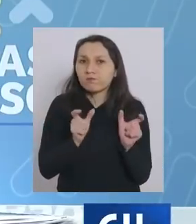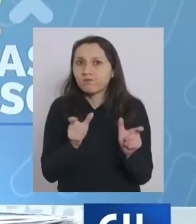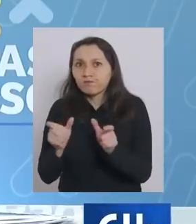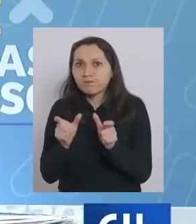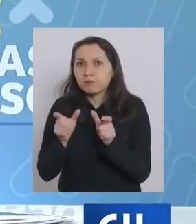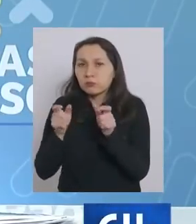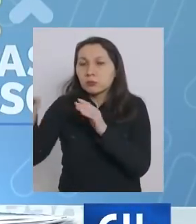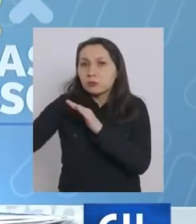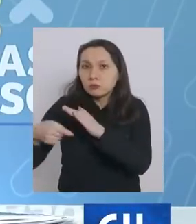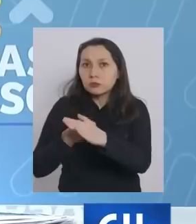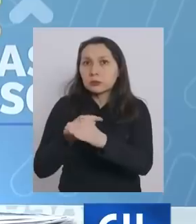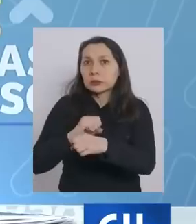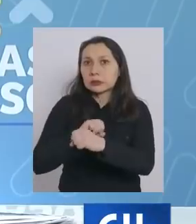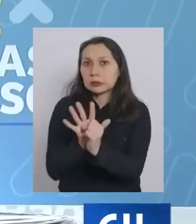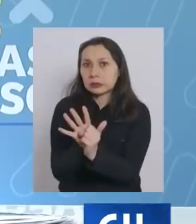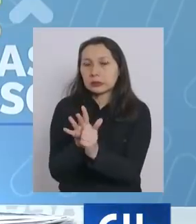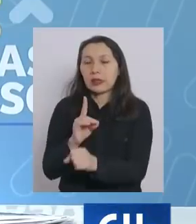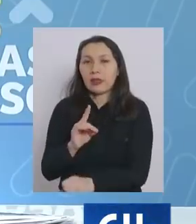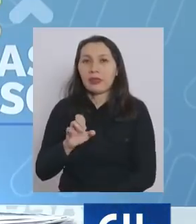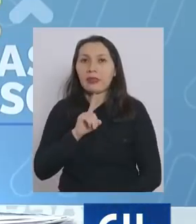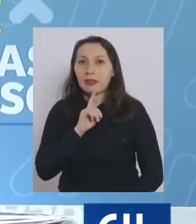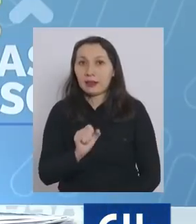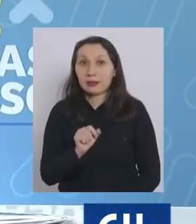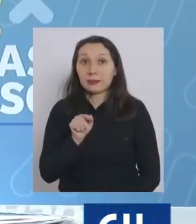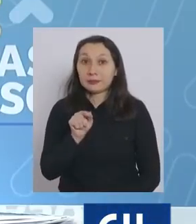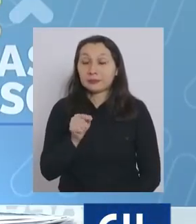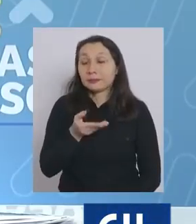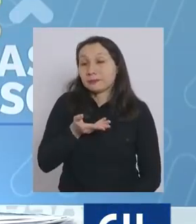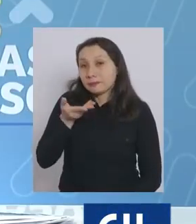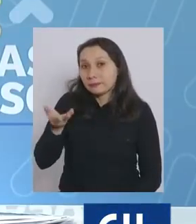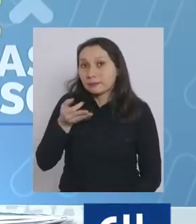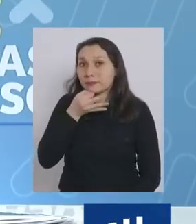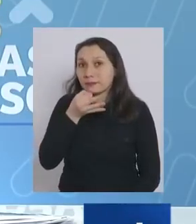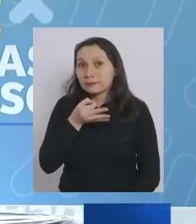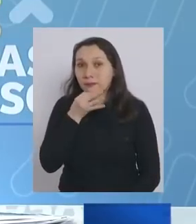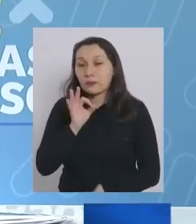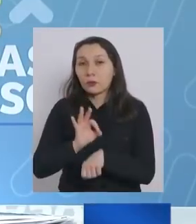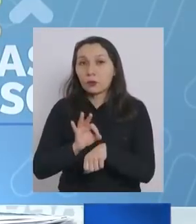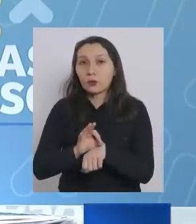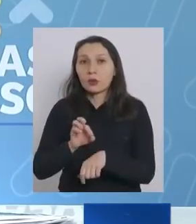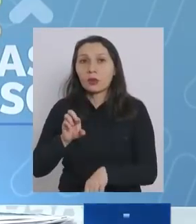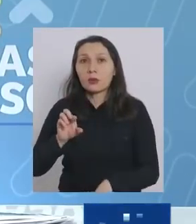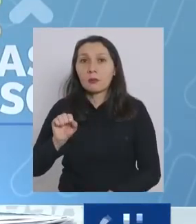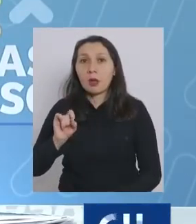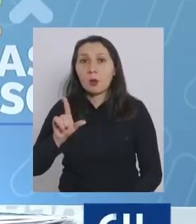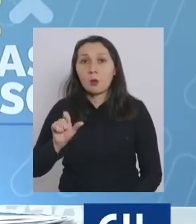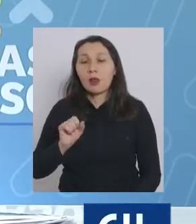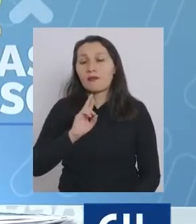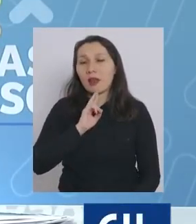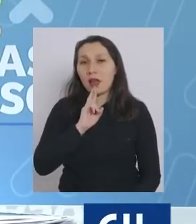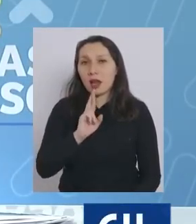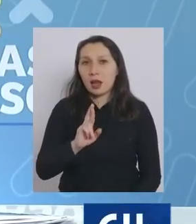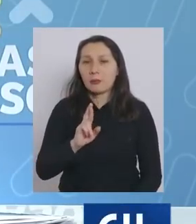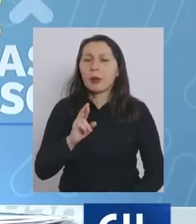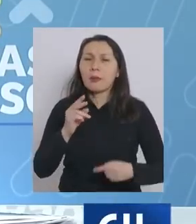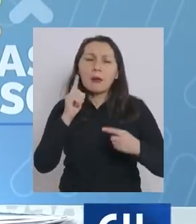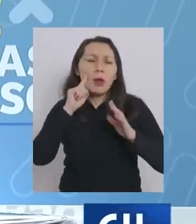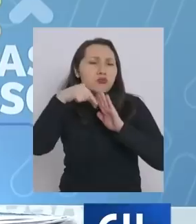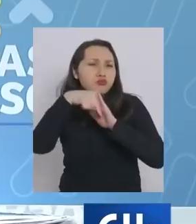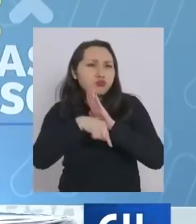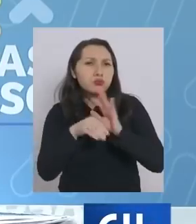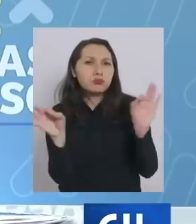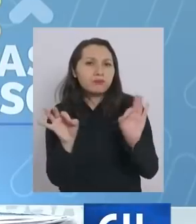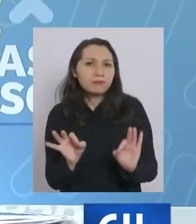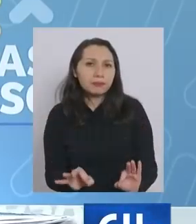el ingreso de esta variante le cederé la palabra a la doctora Paula Daza que contestará con más detalle